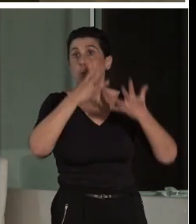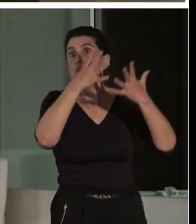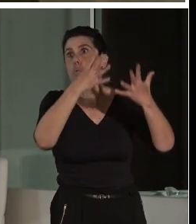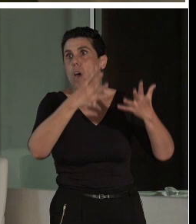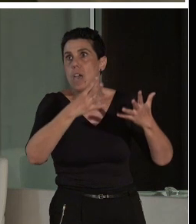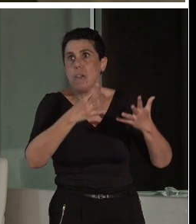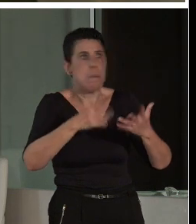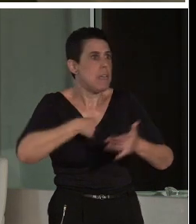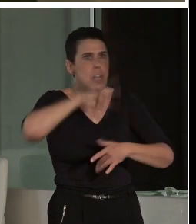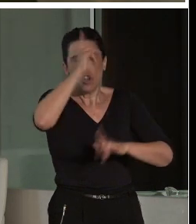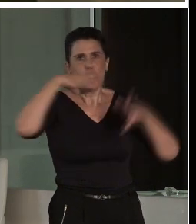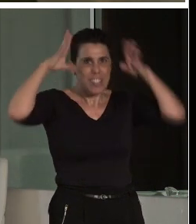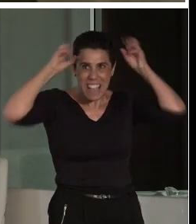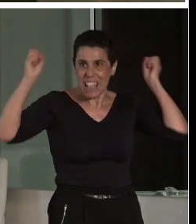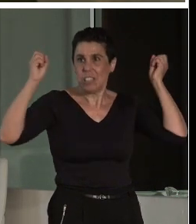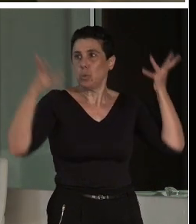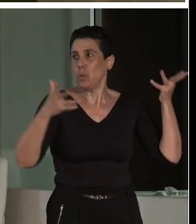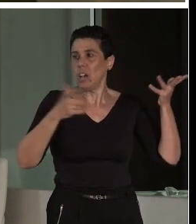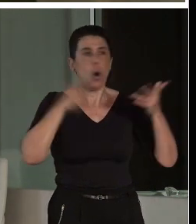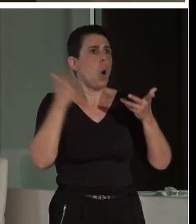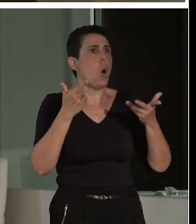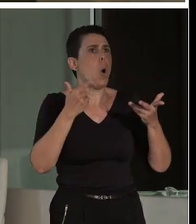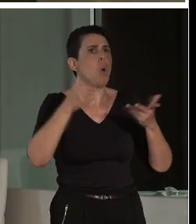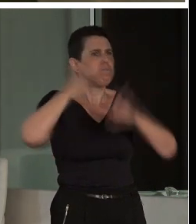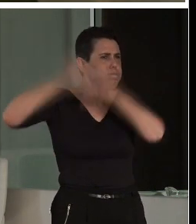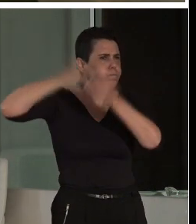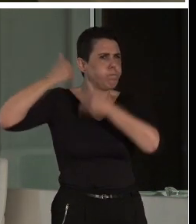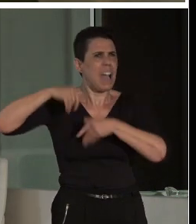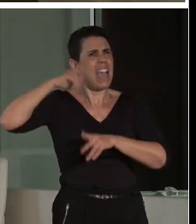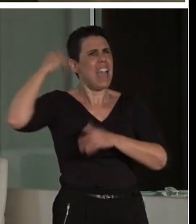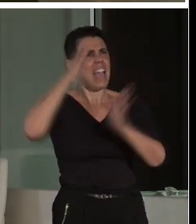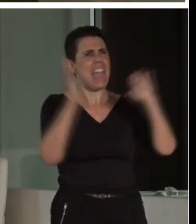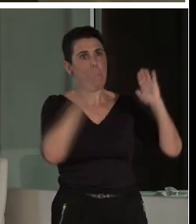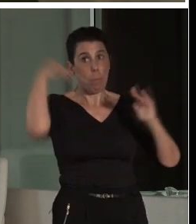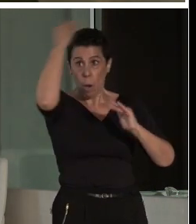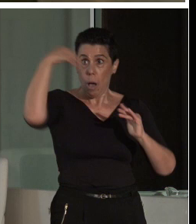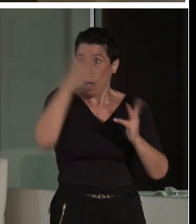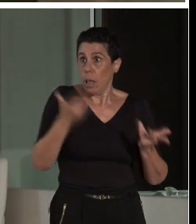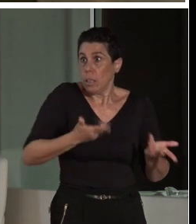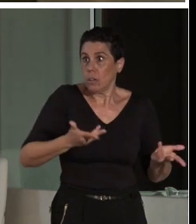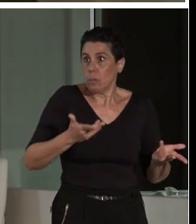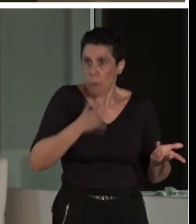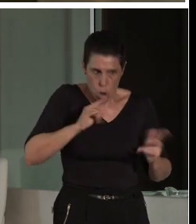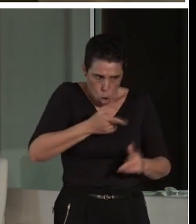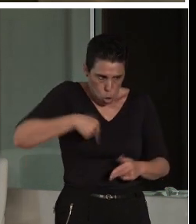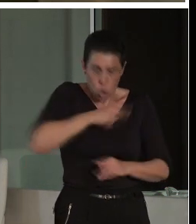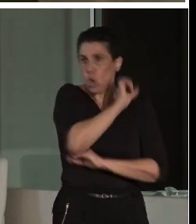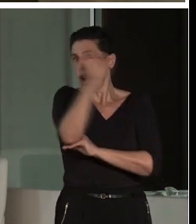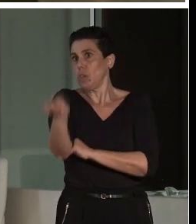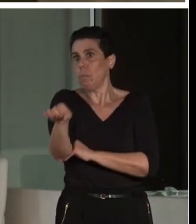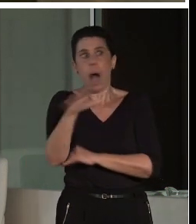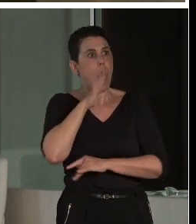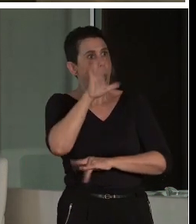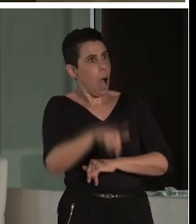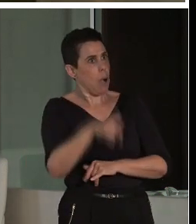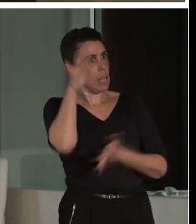que los suevos, que los andalusíes, que… Una barbaridad. Claro, ahora nos toca a nosotros hacer que